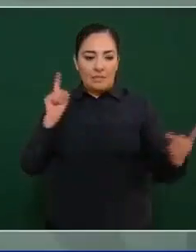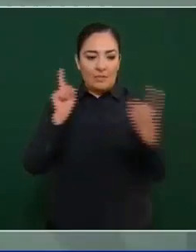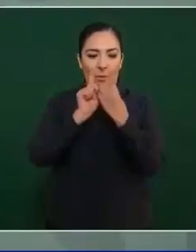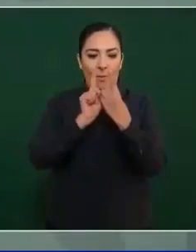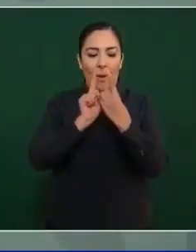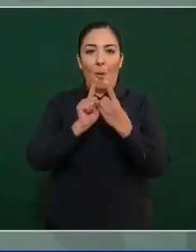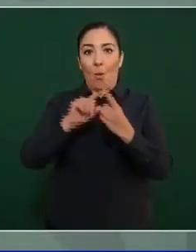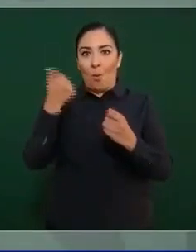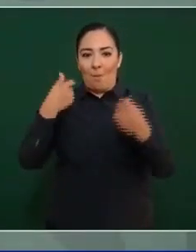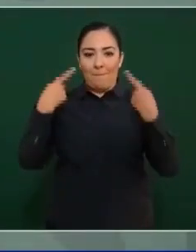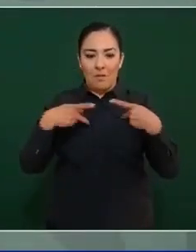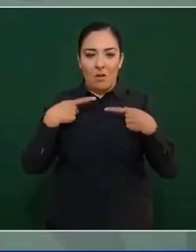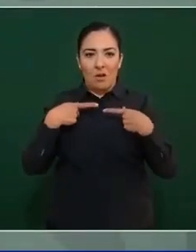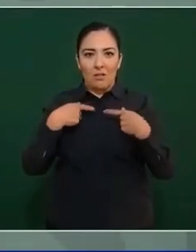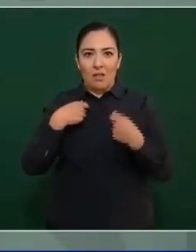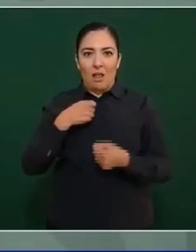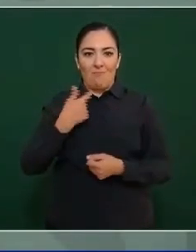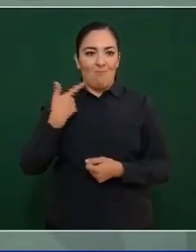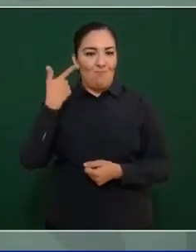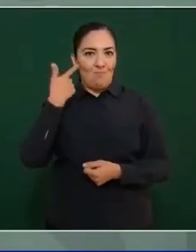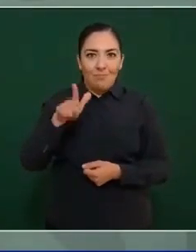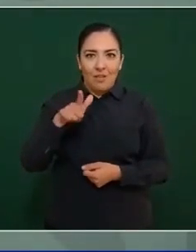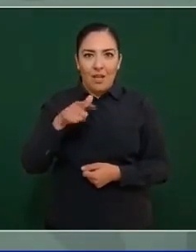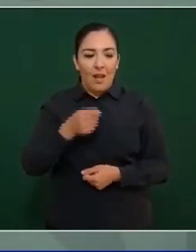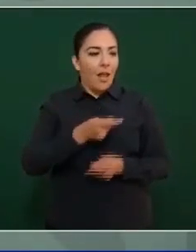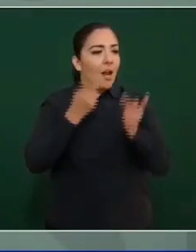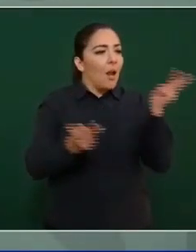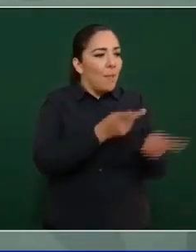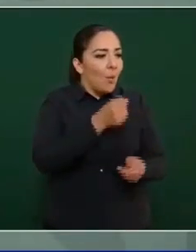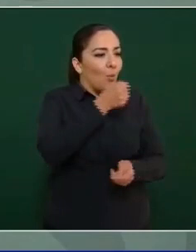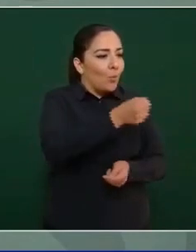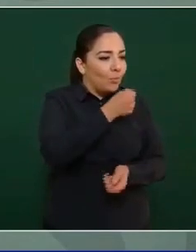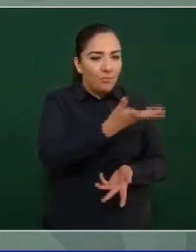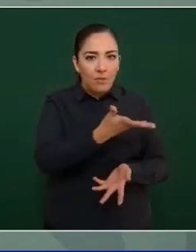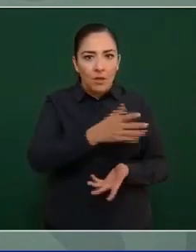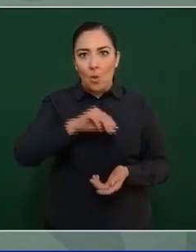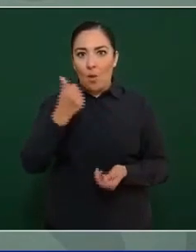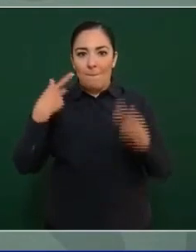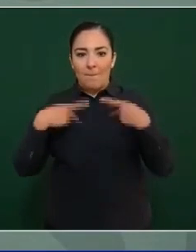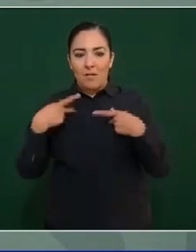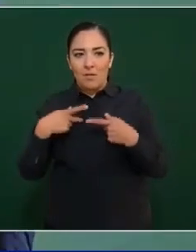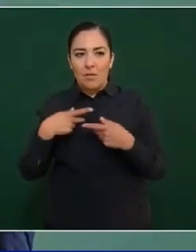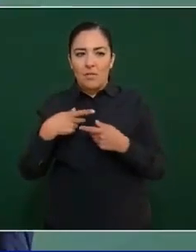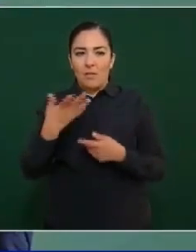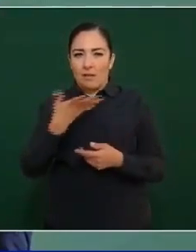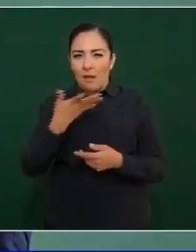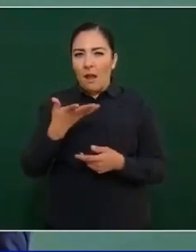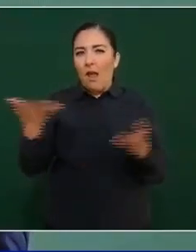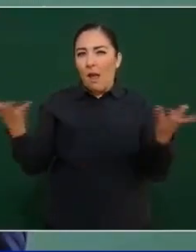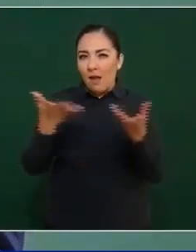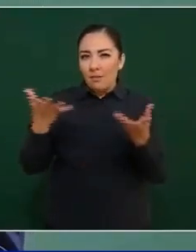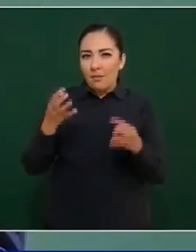cuestionados, criticados y los que actúan de manera